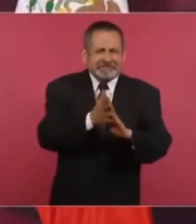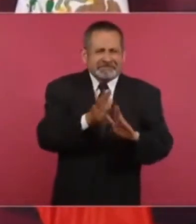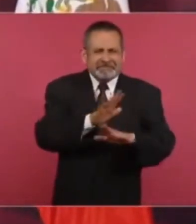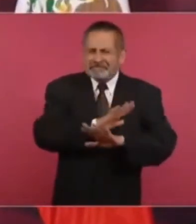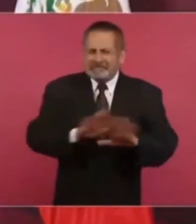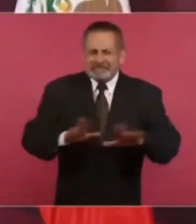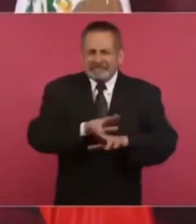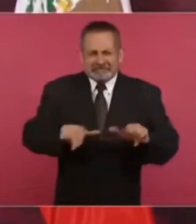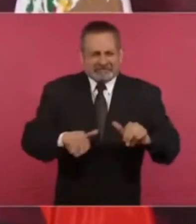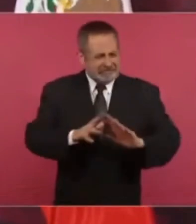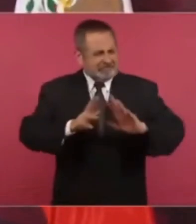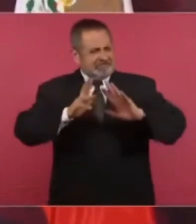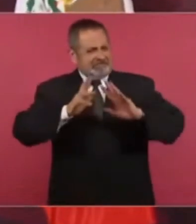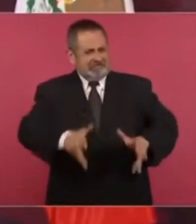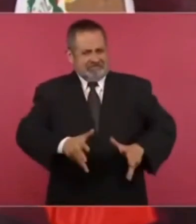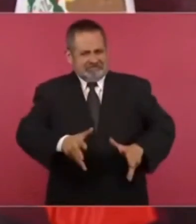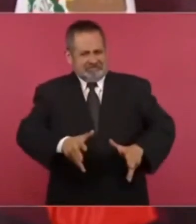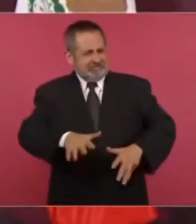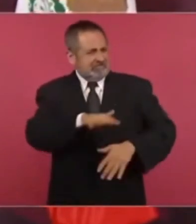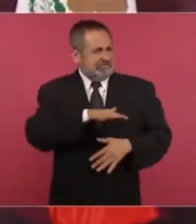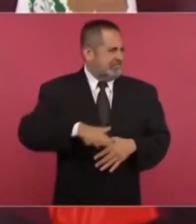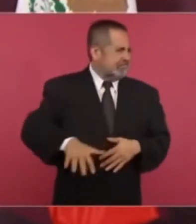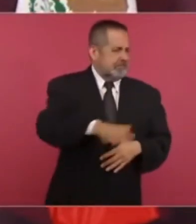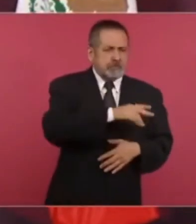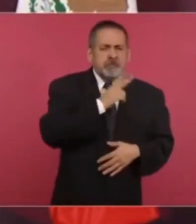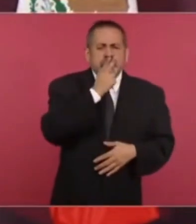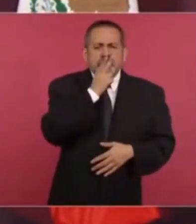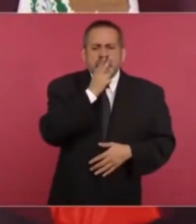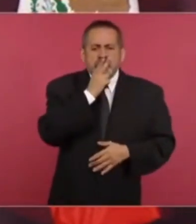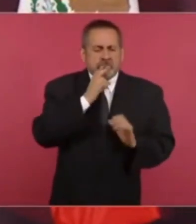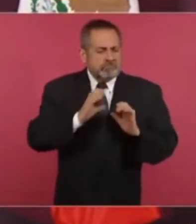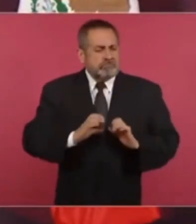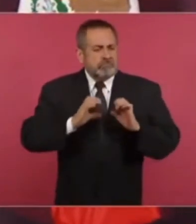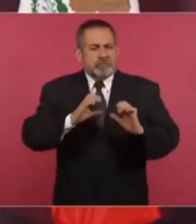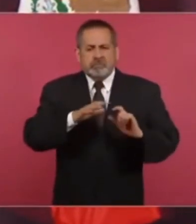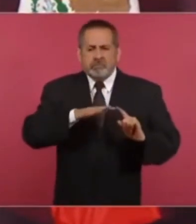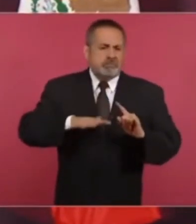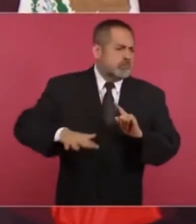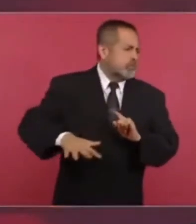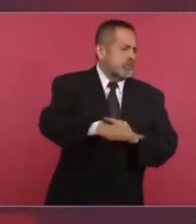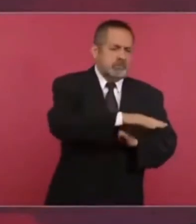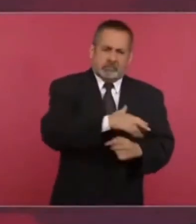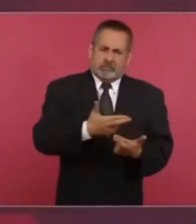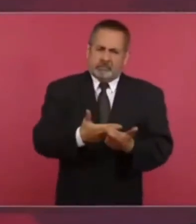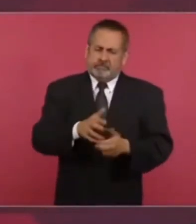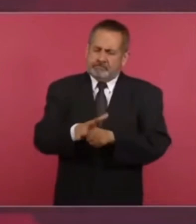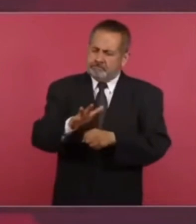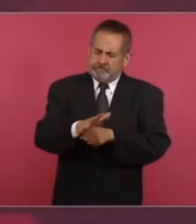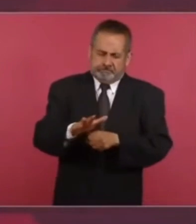va a ser para conservar esta reserva